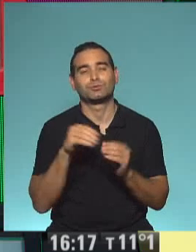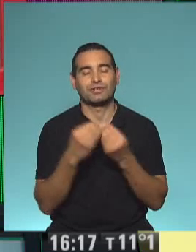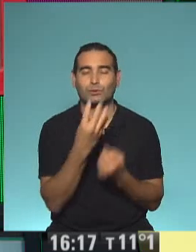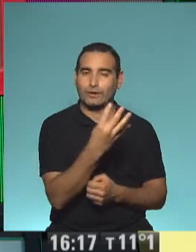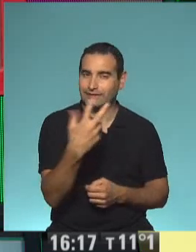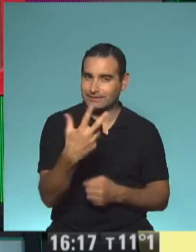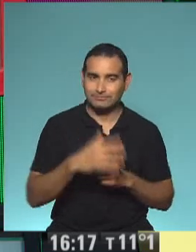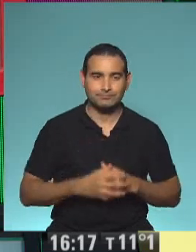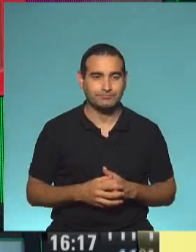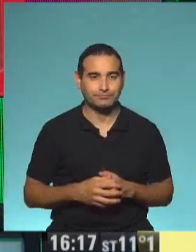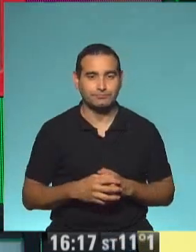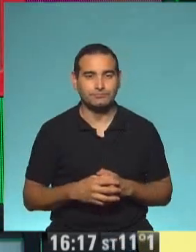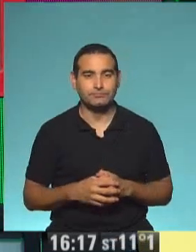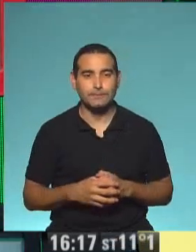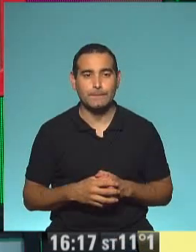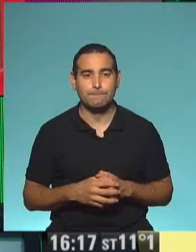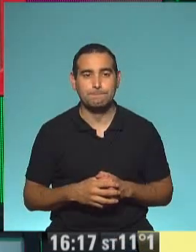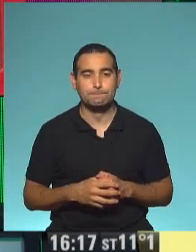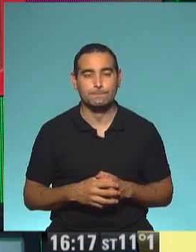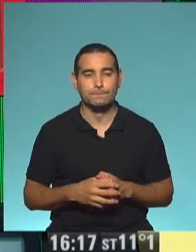es. Muy bien. Nosotros ponemos así.